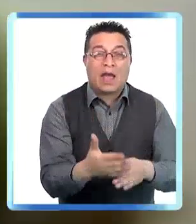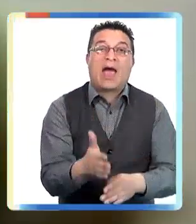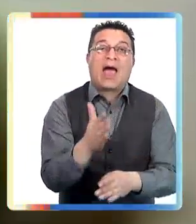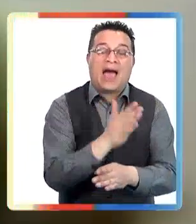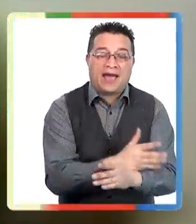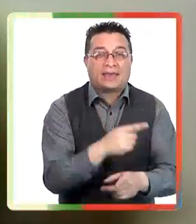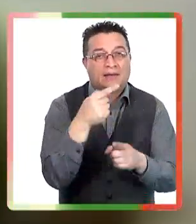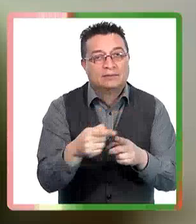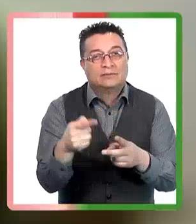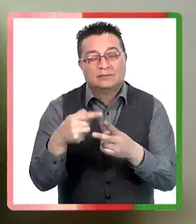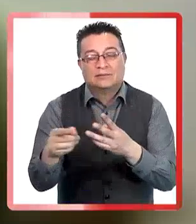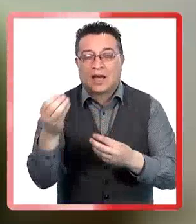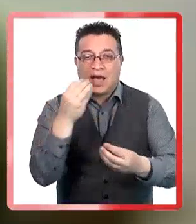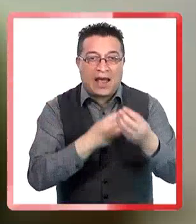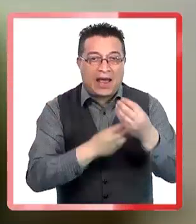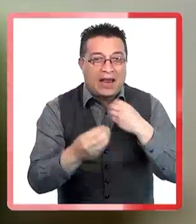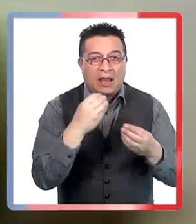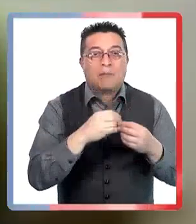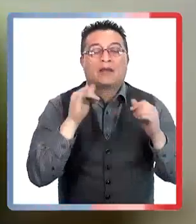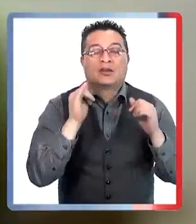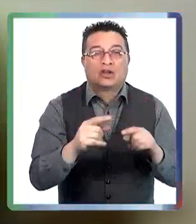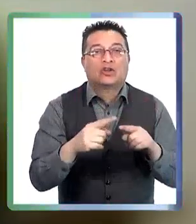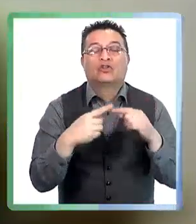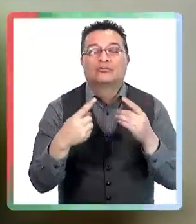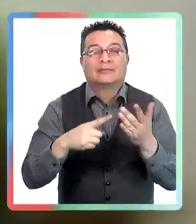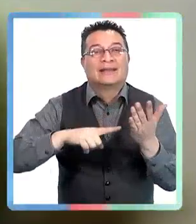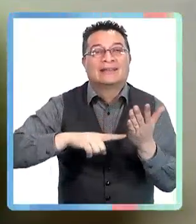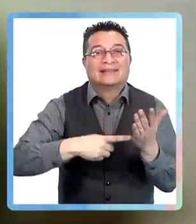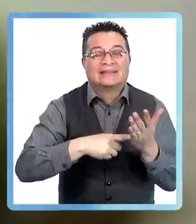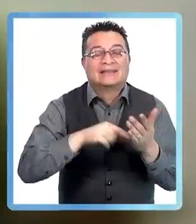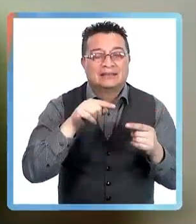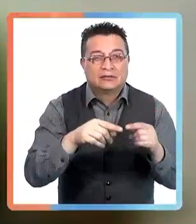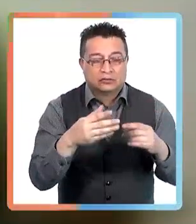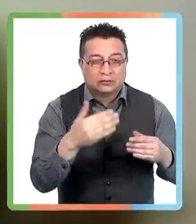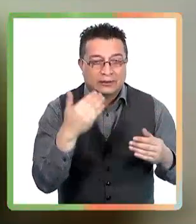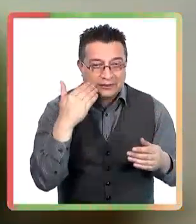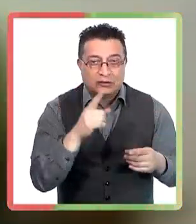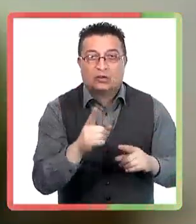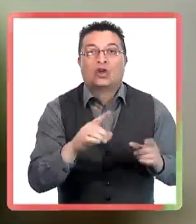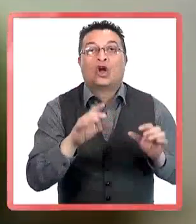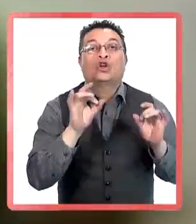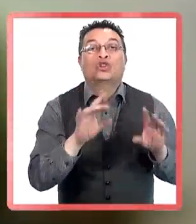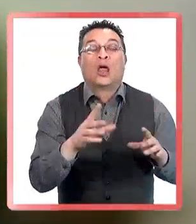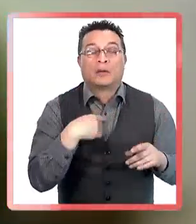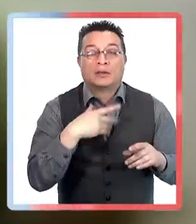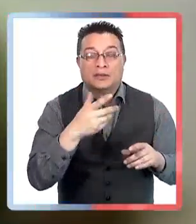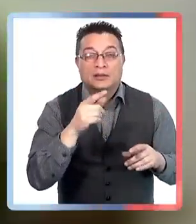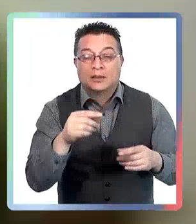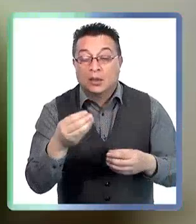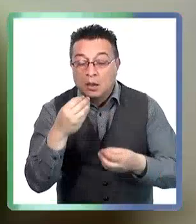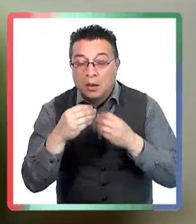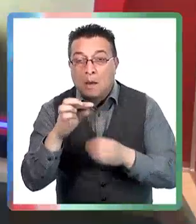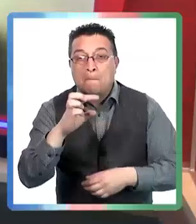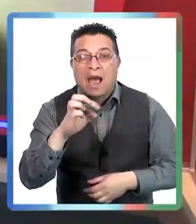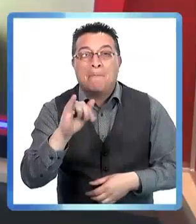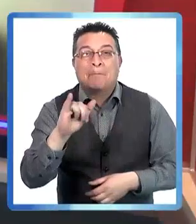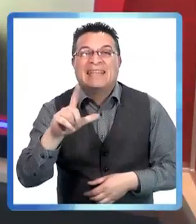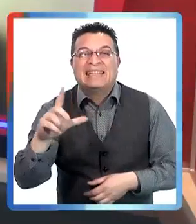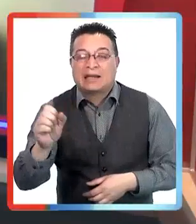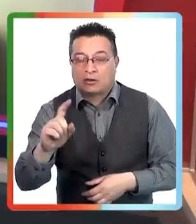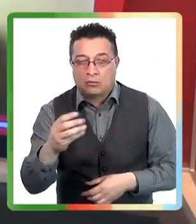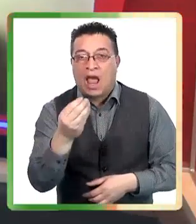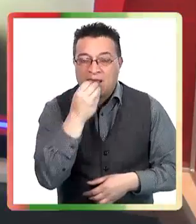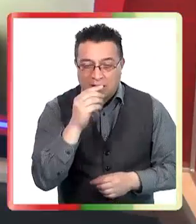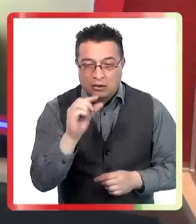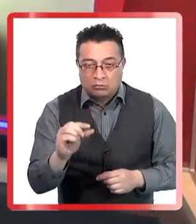precozmente variedad de alimentos, incluso está toda la técnica oral baby let women, que significa no pasar por la papilla, sino que dar trozos